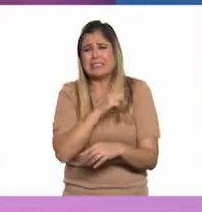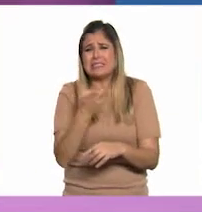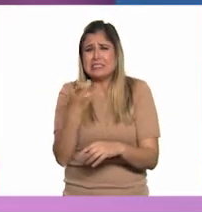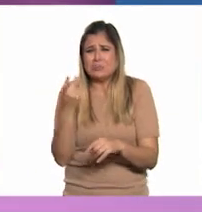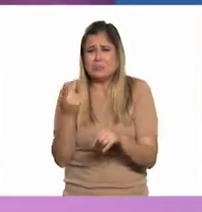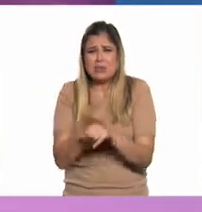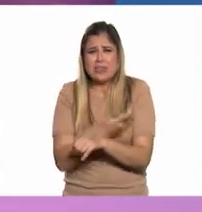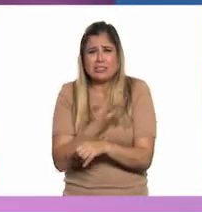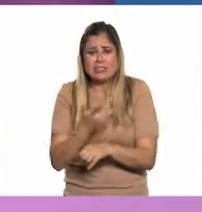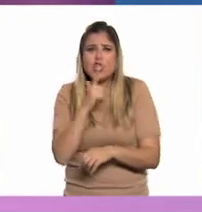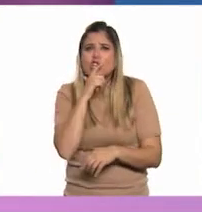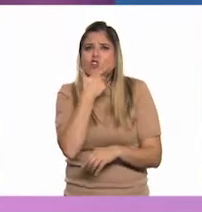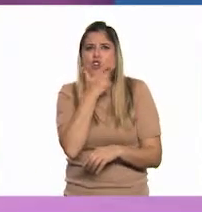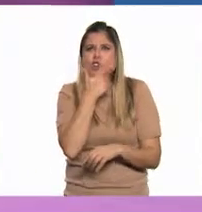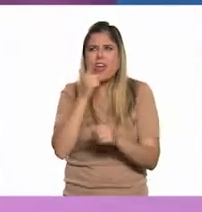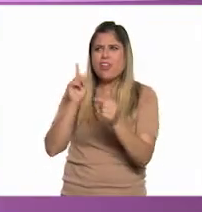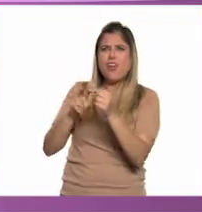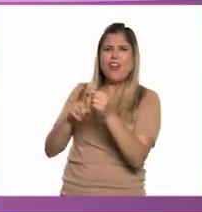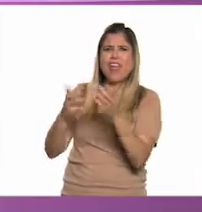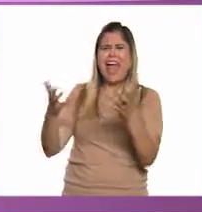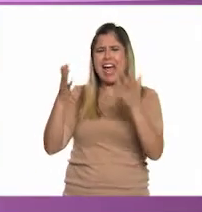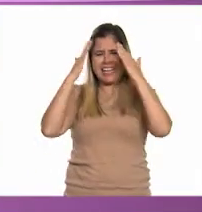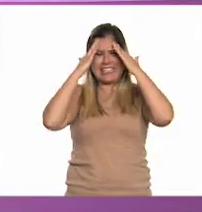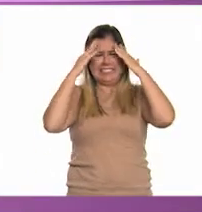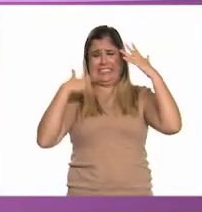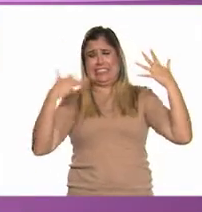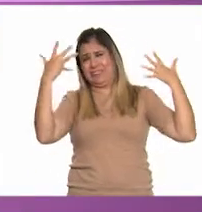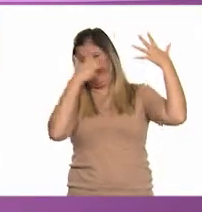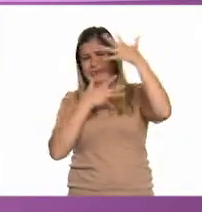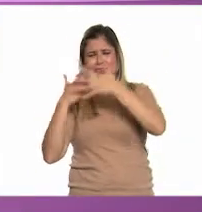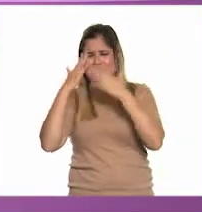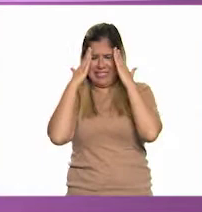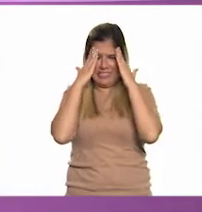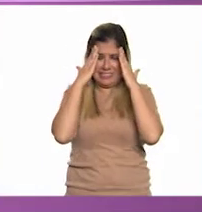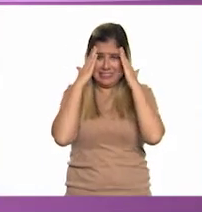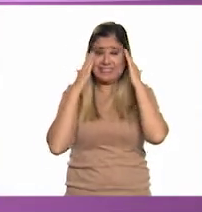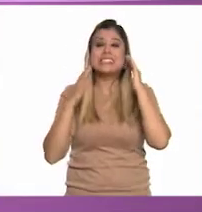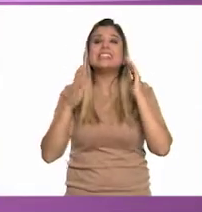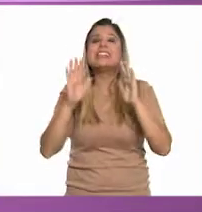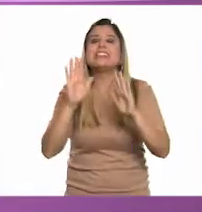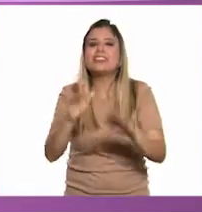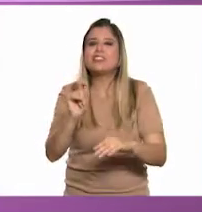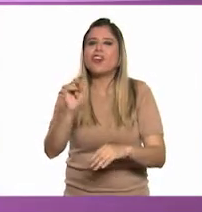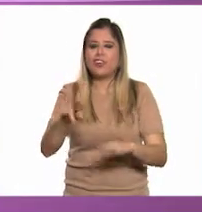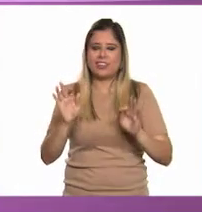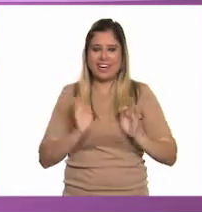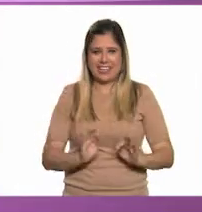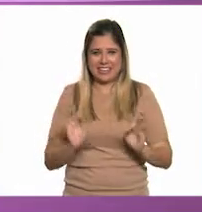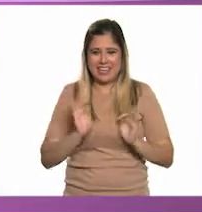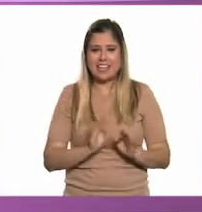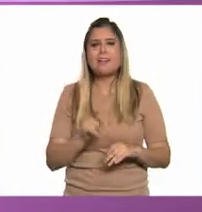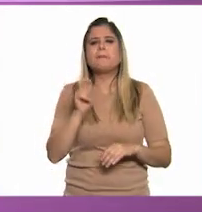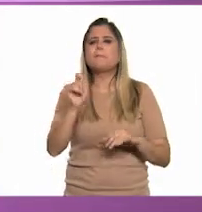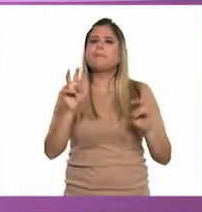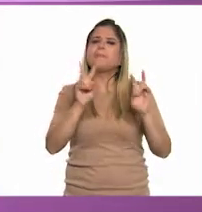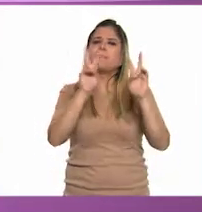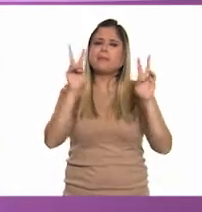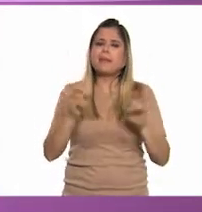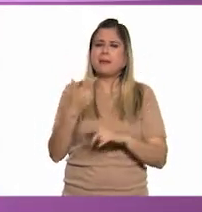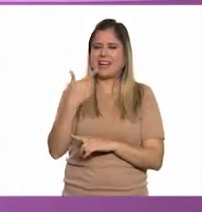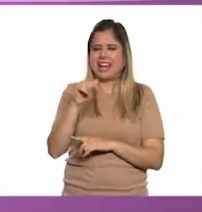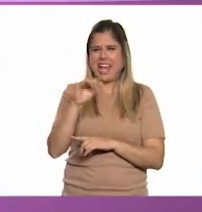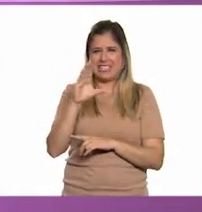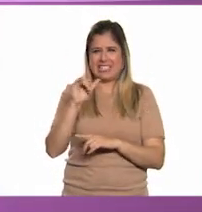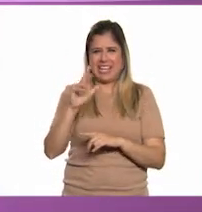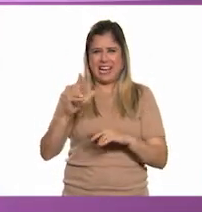¿dónde está Londres? ¡Ay, no sé! ¡Ya me confundí! ¡Ah! No, Entonces, espera. Tranquilo, mira. Se refiere a que el glaciar que se